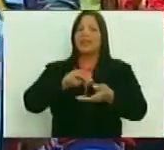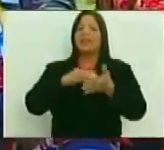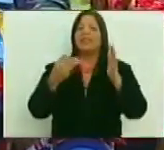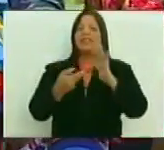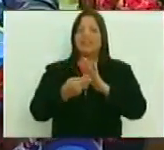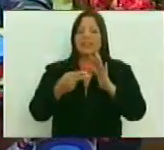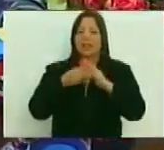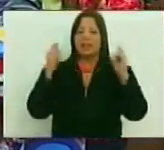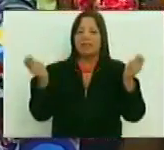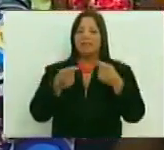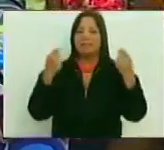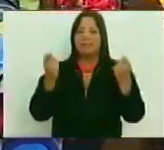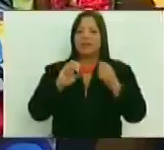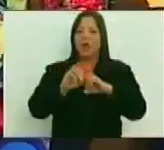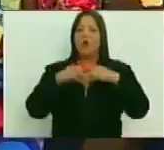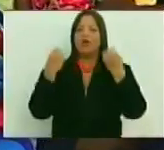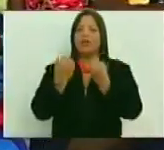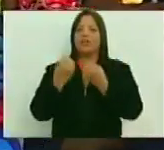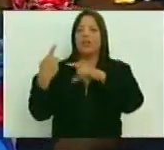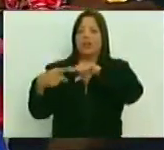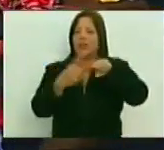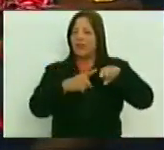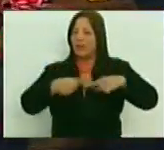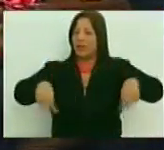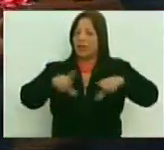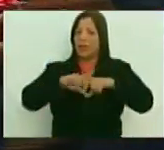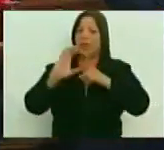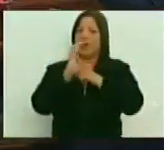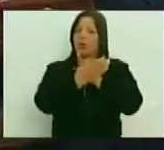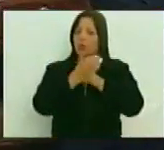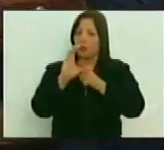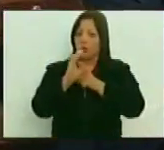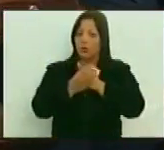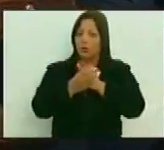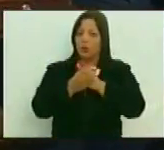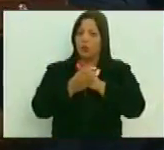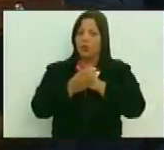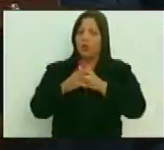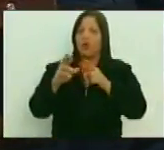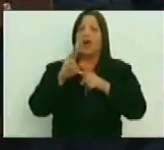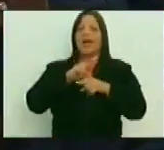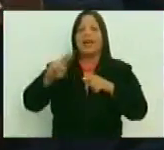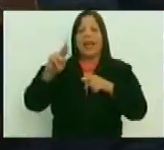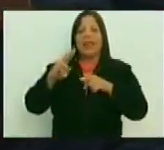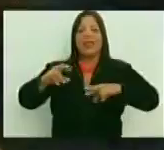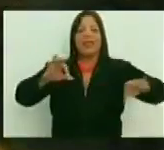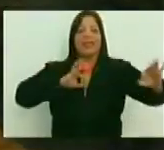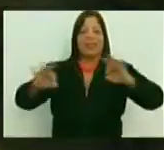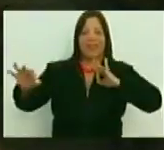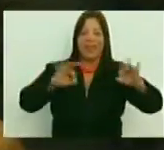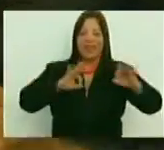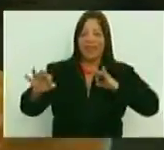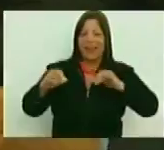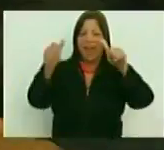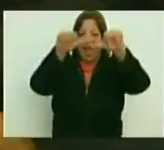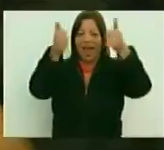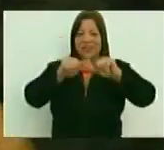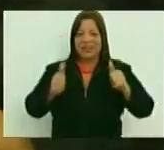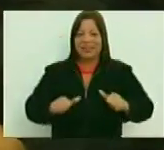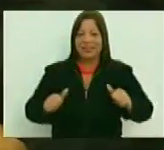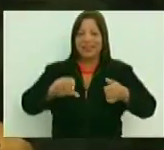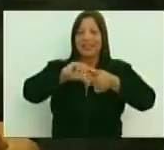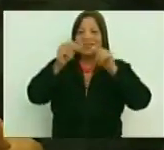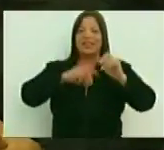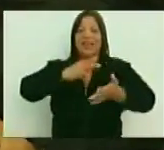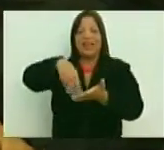y fomentaron la organización en las diferentes ramas de la cultura, como son las redes en el área teatral, artesanal, de